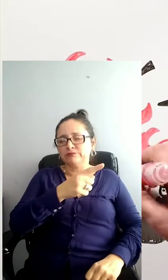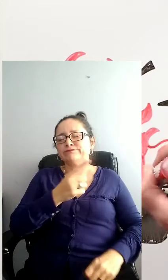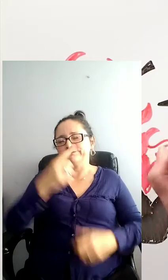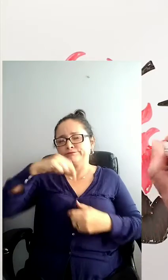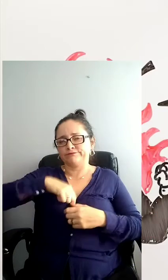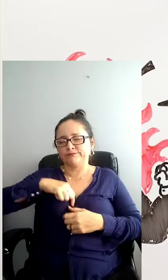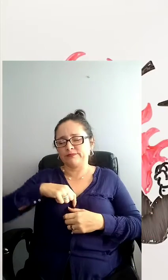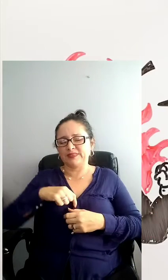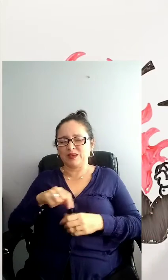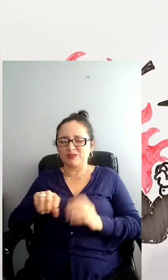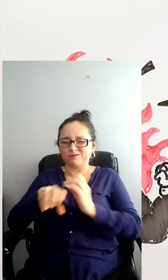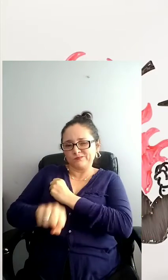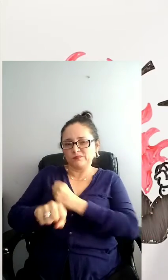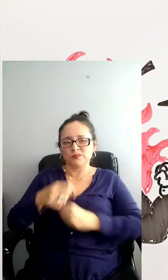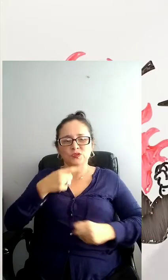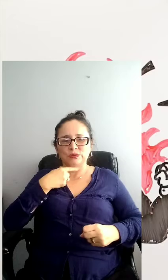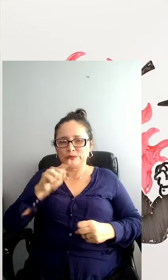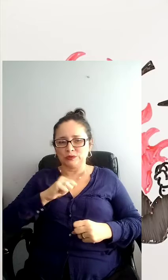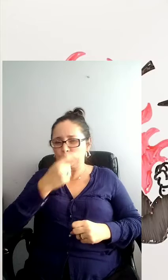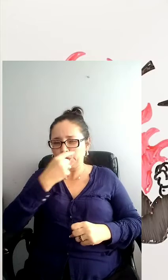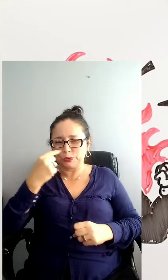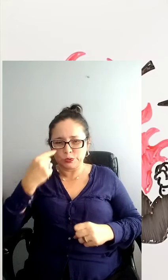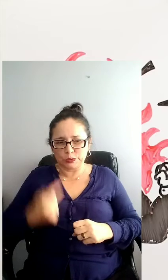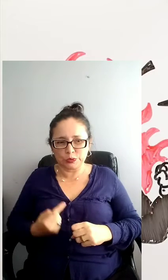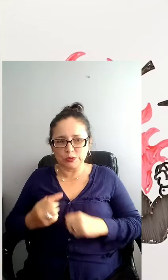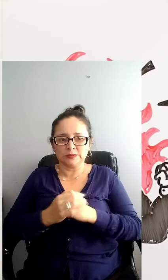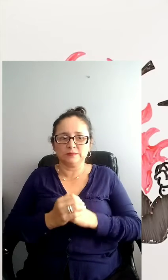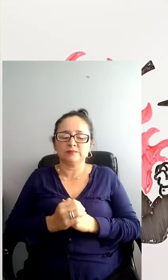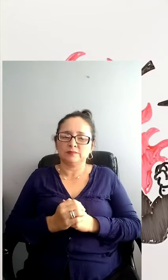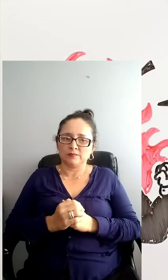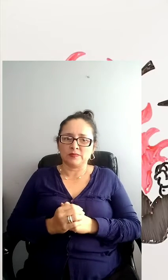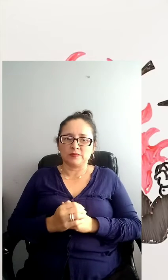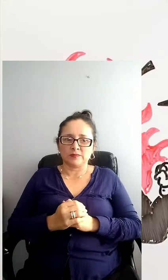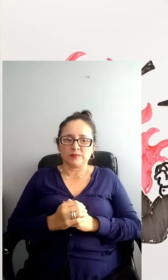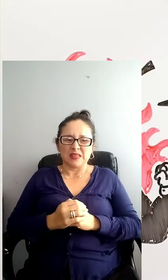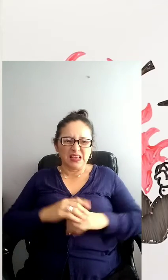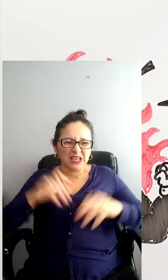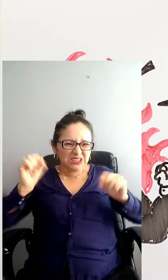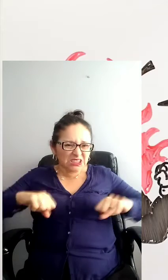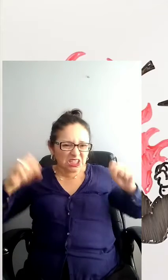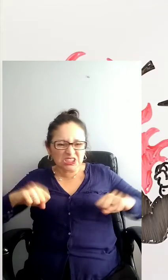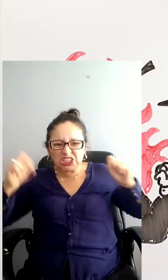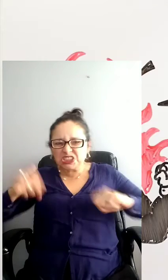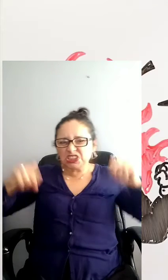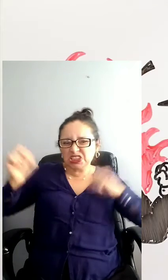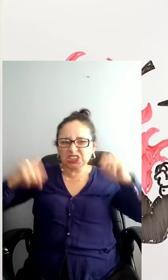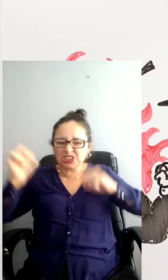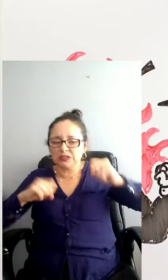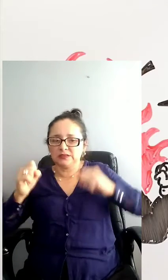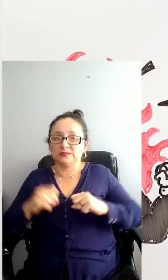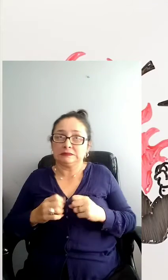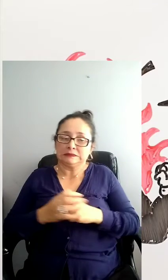Alentado por el rápido crecimiento, resolvió tomar el poder por la fuerza con la idea de doblegar al gobierno nacional, pero fracasó.